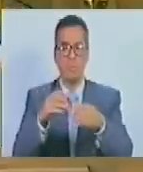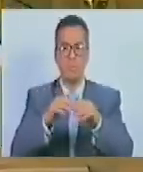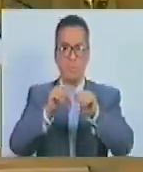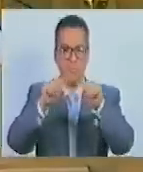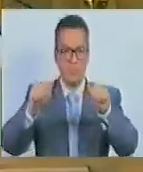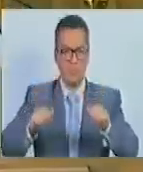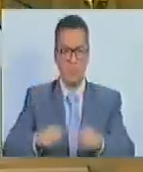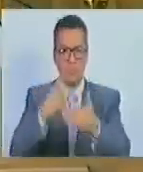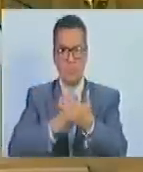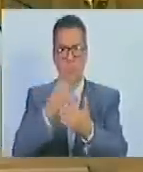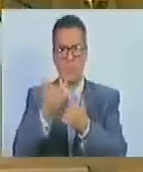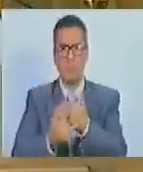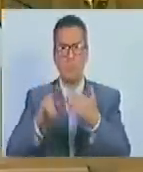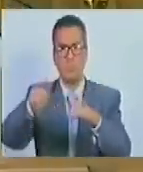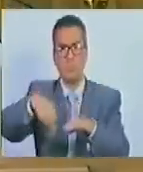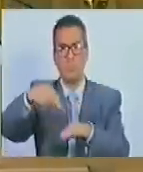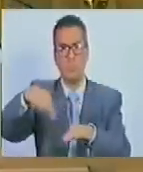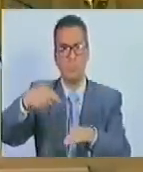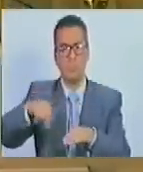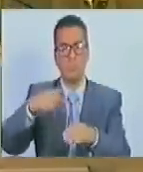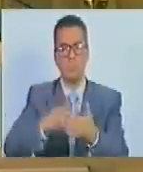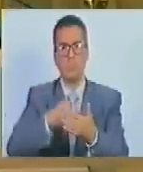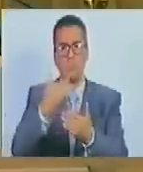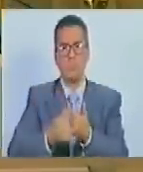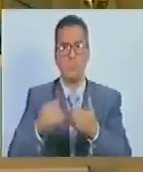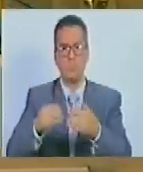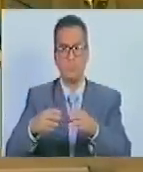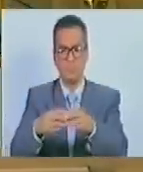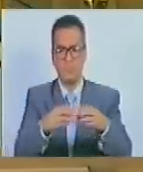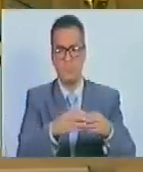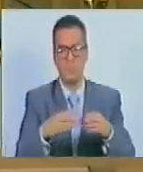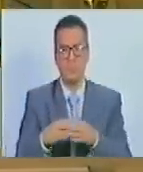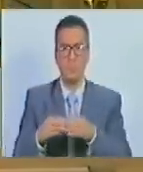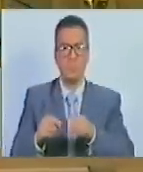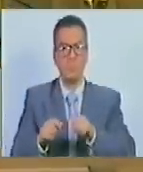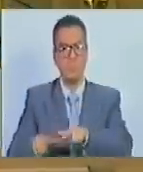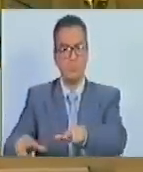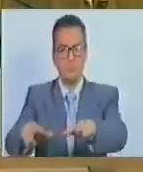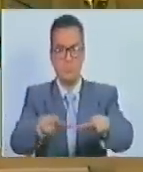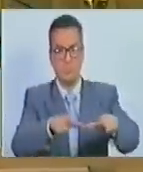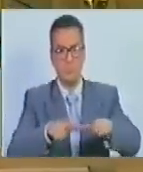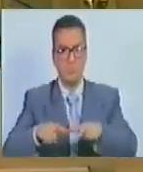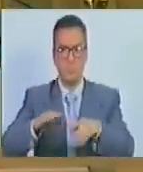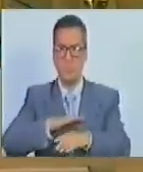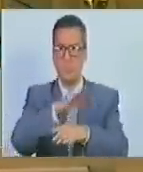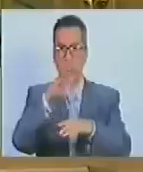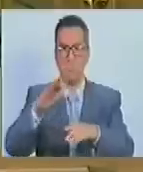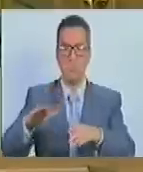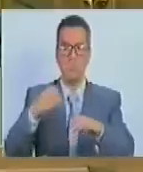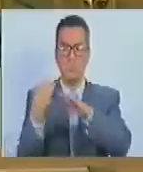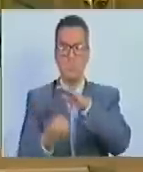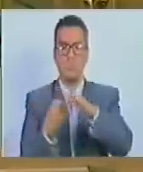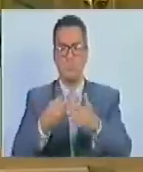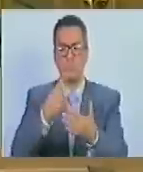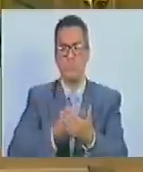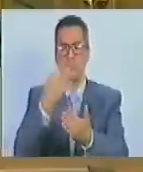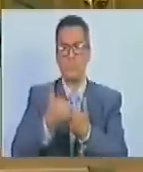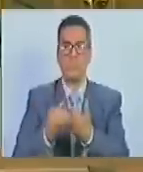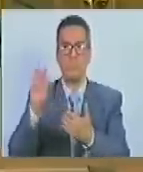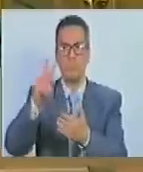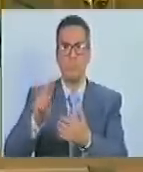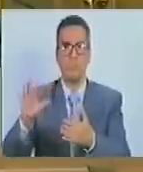sistema de planificación nacional y de los planes sectoriales espaciales e institucionales del plan de la patria